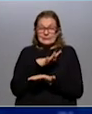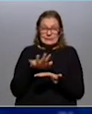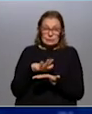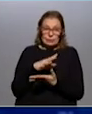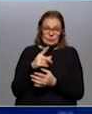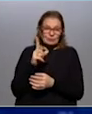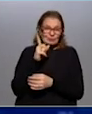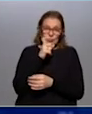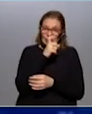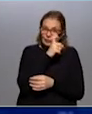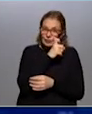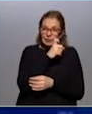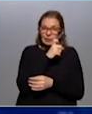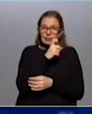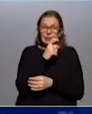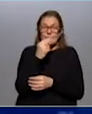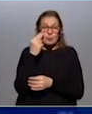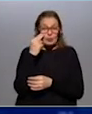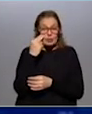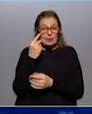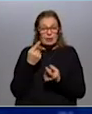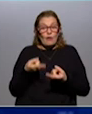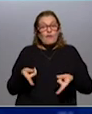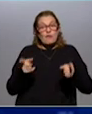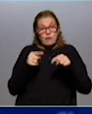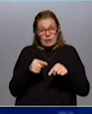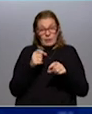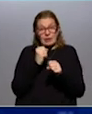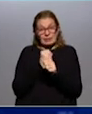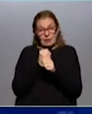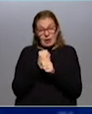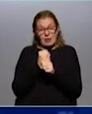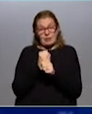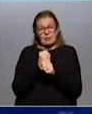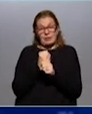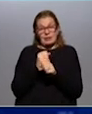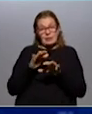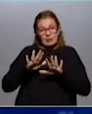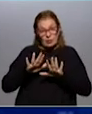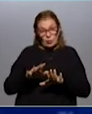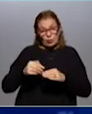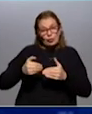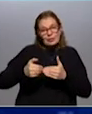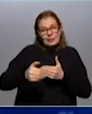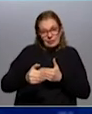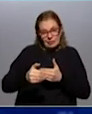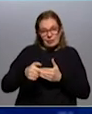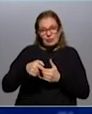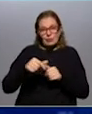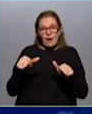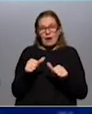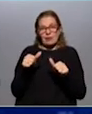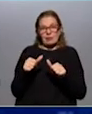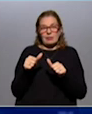bastante delicada y el riesgo de que no sean reincorporados o que no se prorrogue la situación del seguro de paro hace que vos, esas